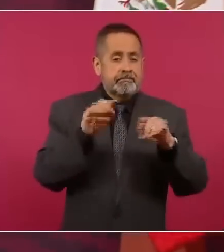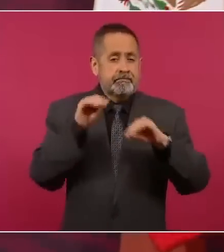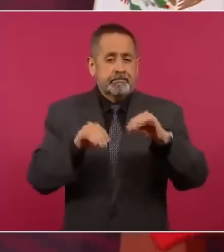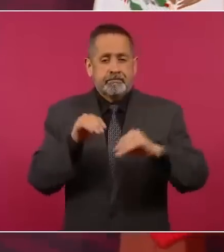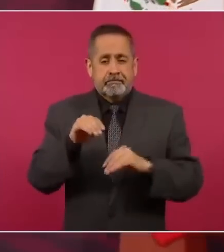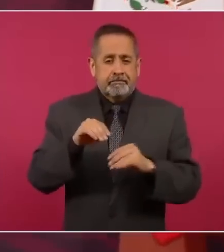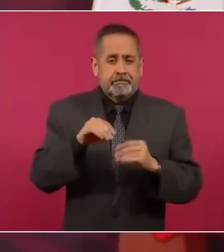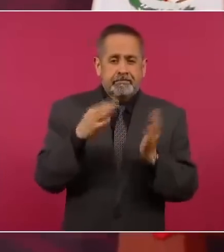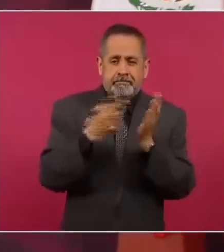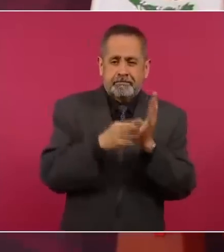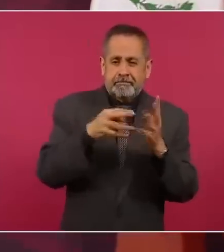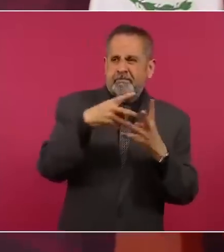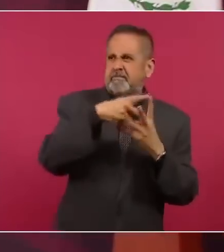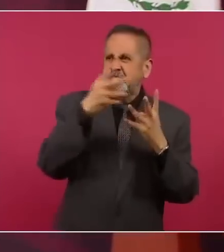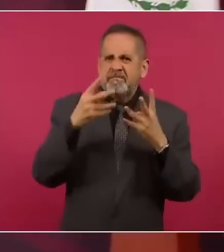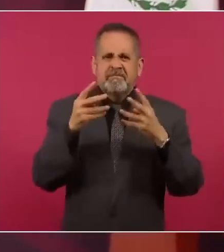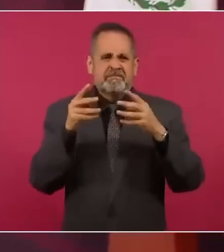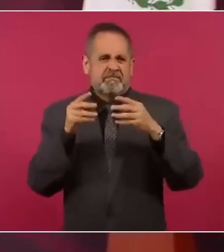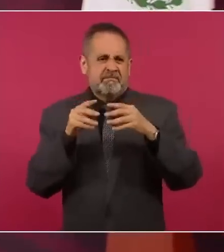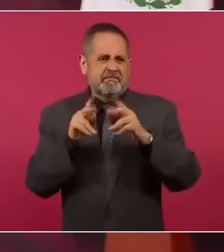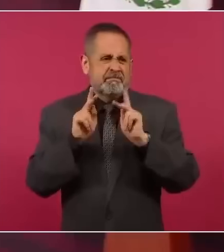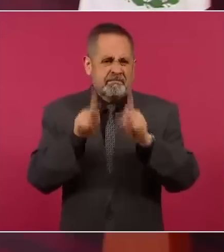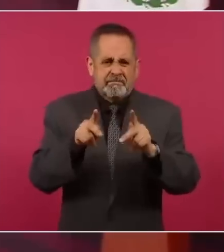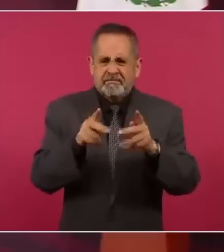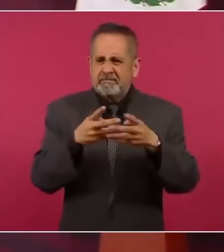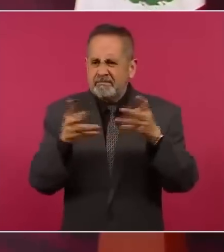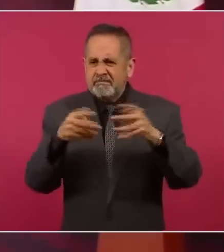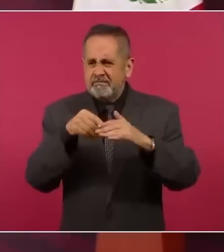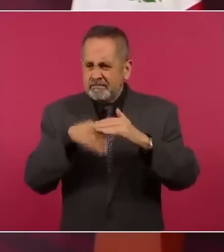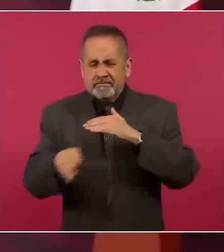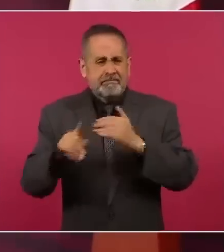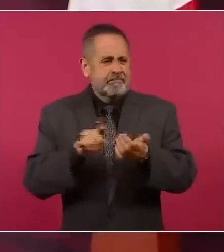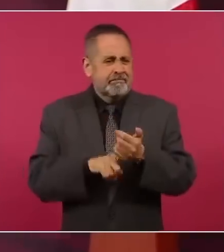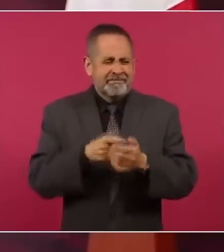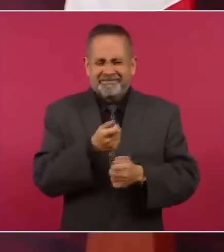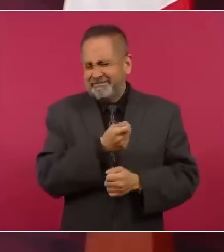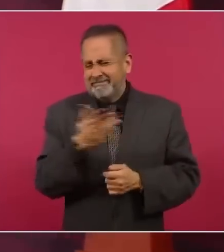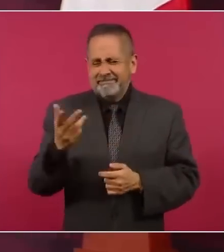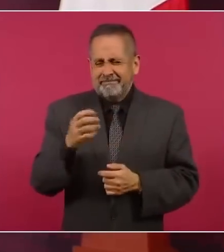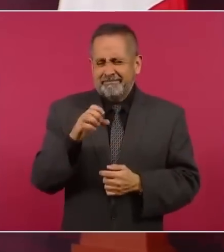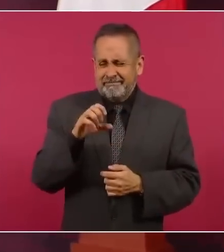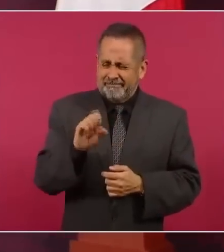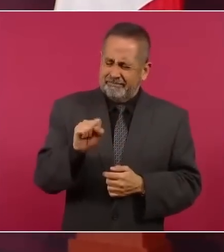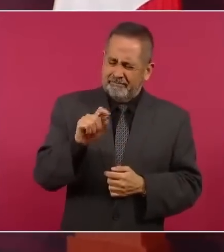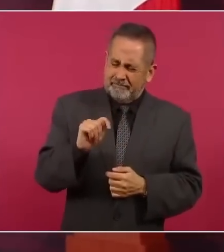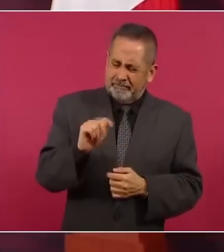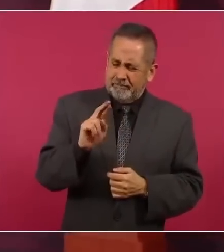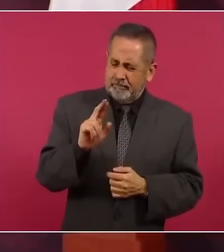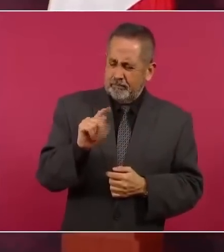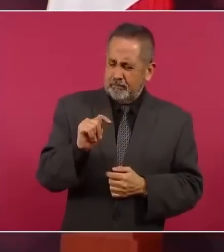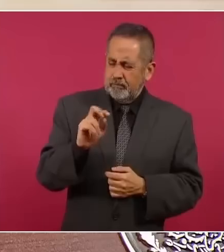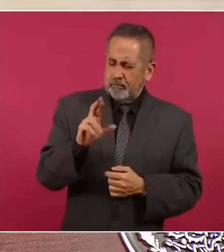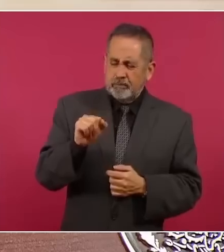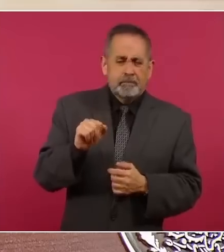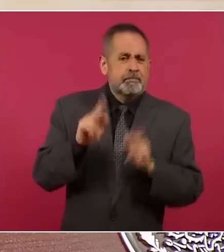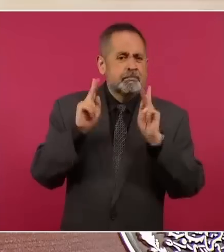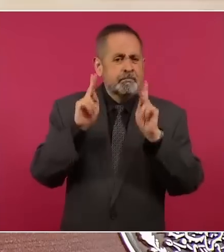Yo estoy hablando de pasos a desniveles, de puentes,